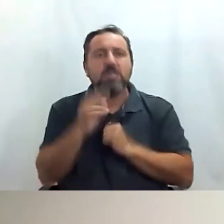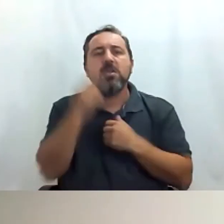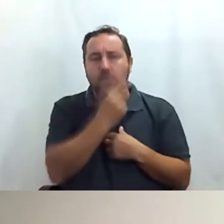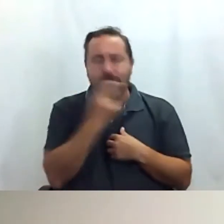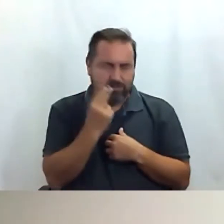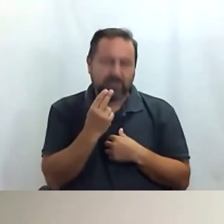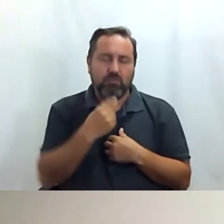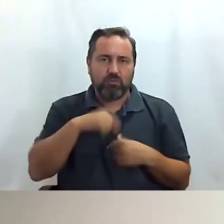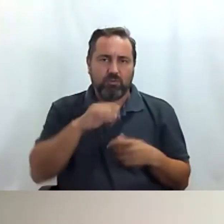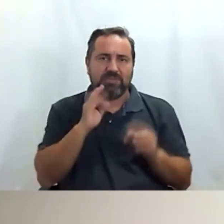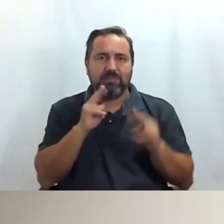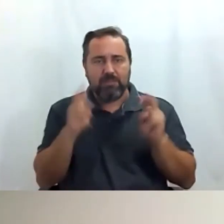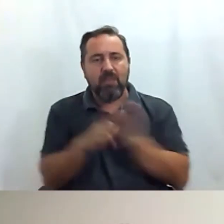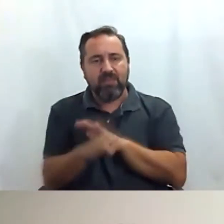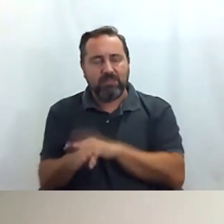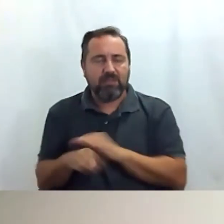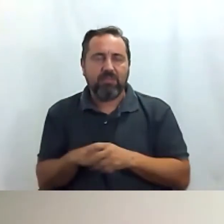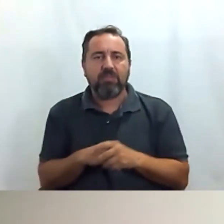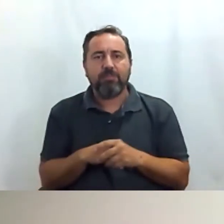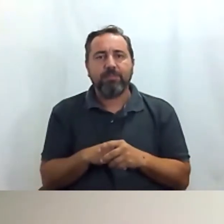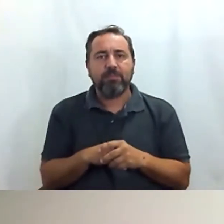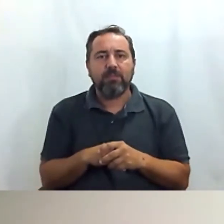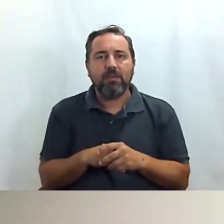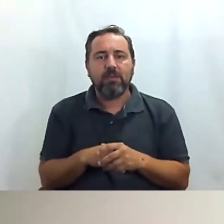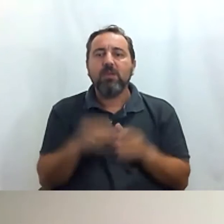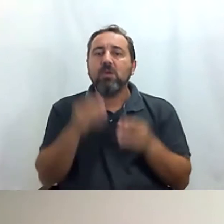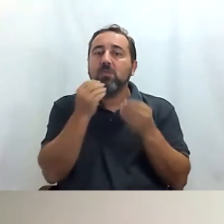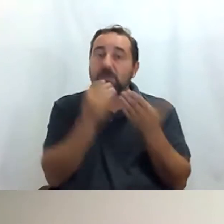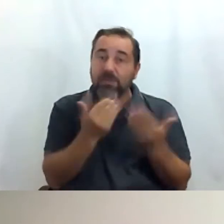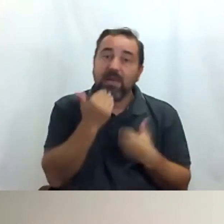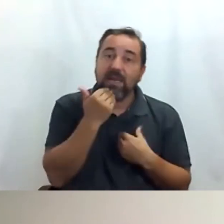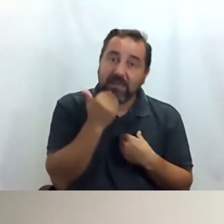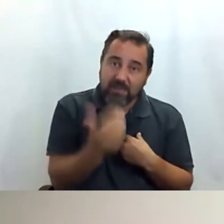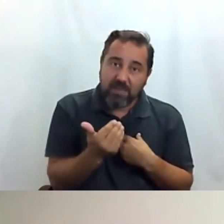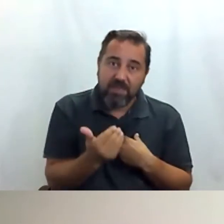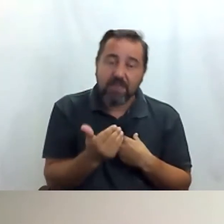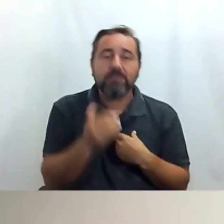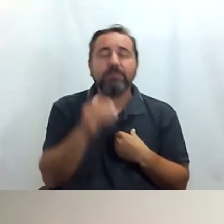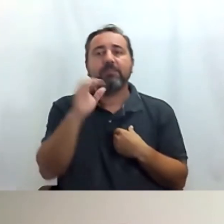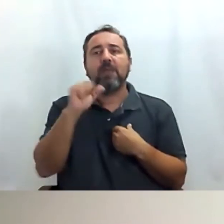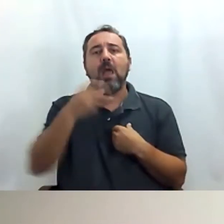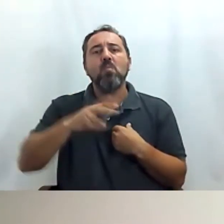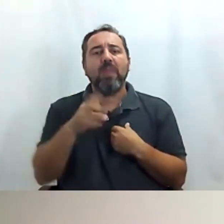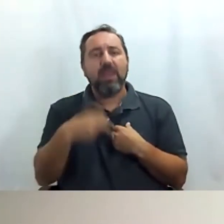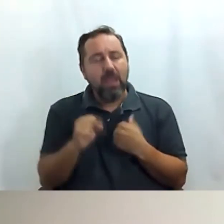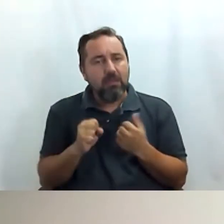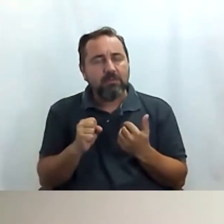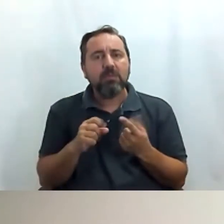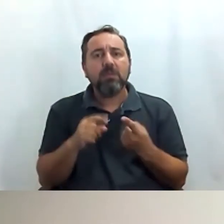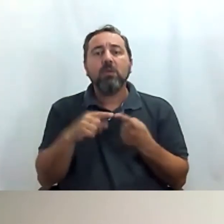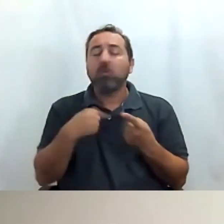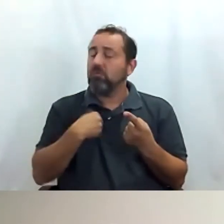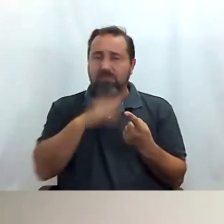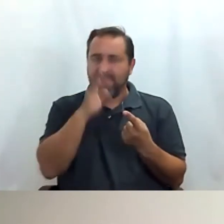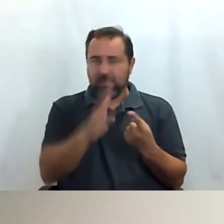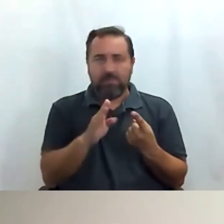que tenemos con la accesibilidad. Muy bien, pues muchas gracias. Muchas gracias Almudena. Pues yo ya directamente me